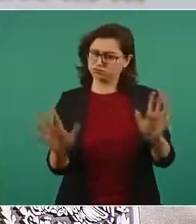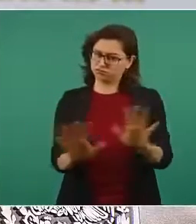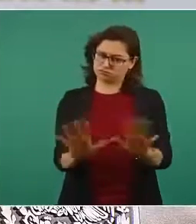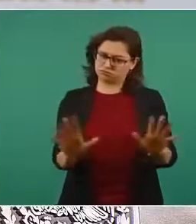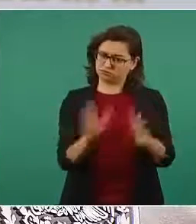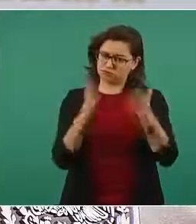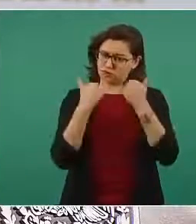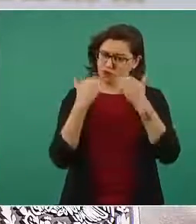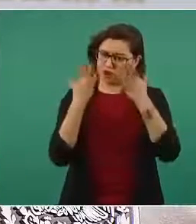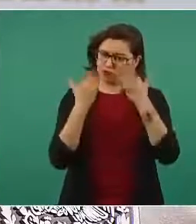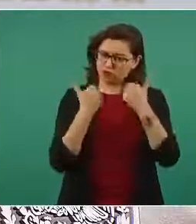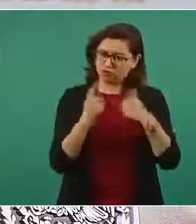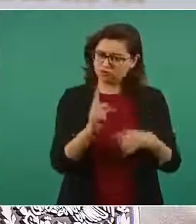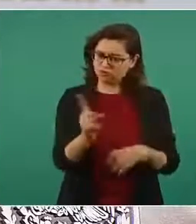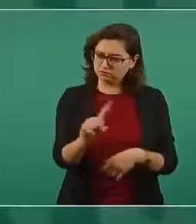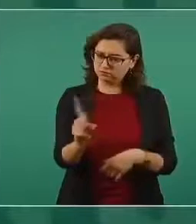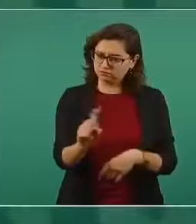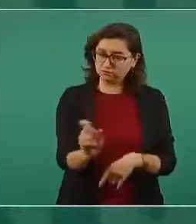aquí